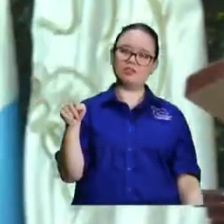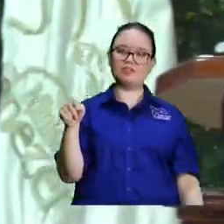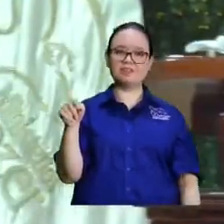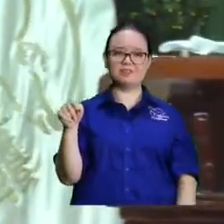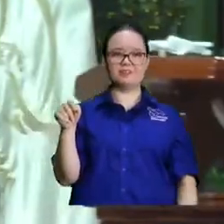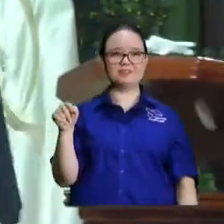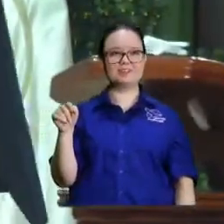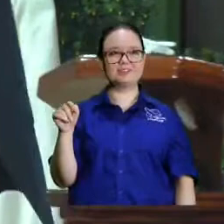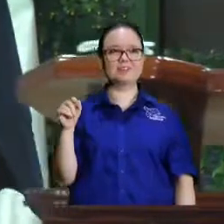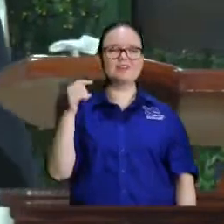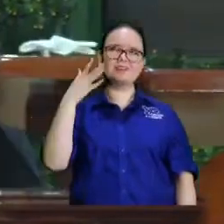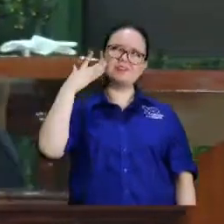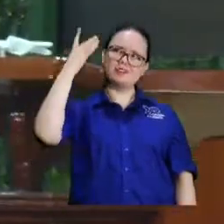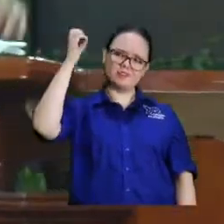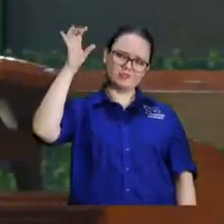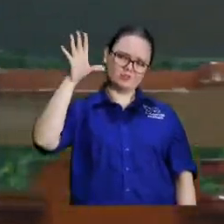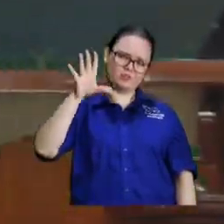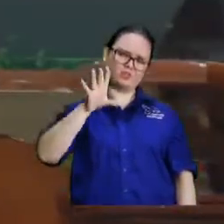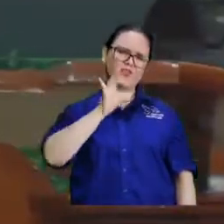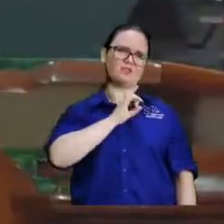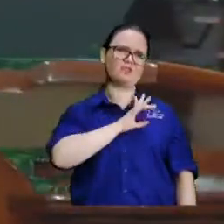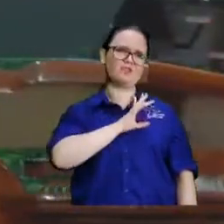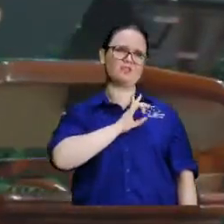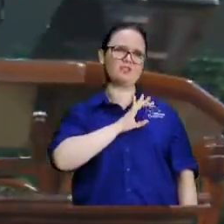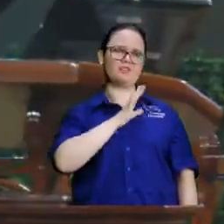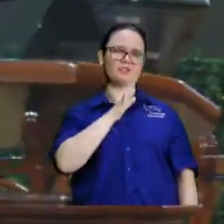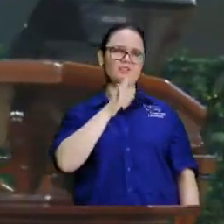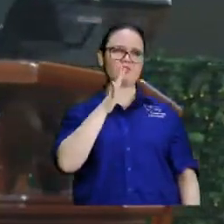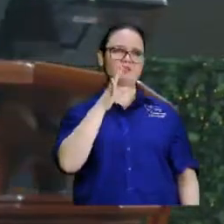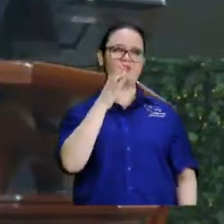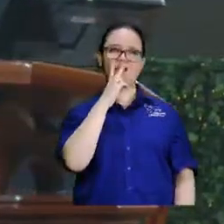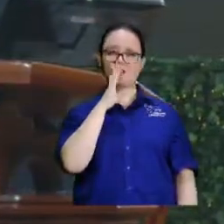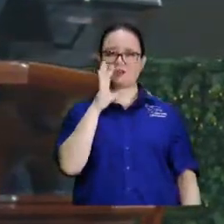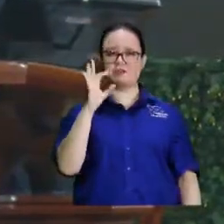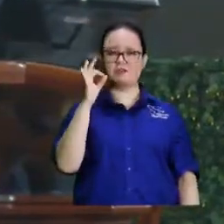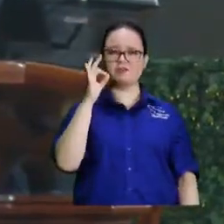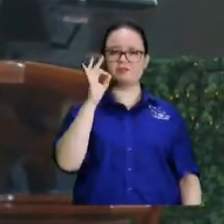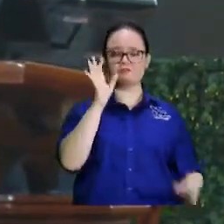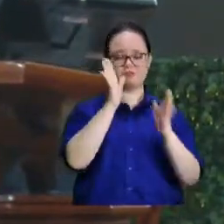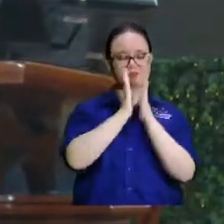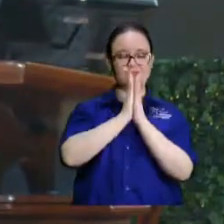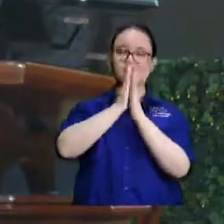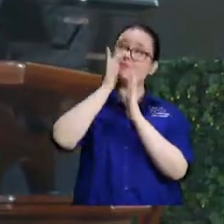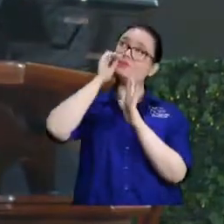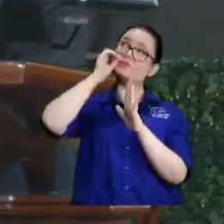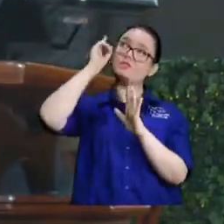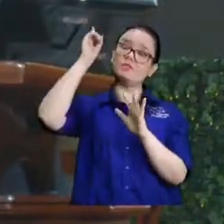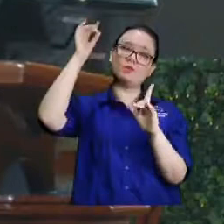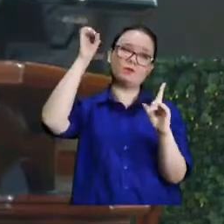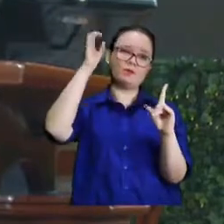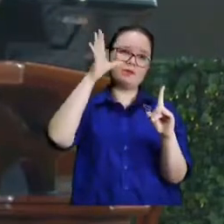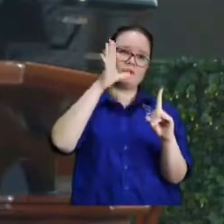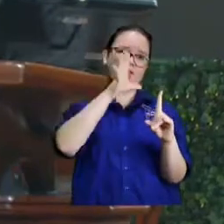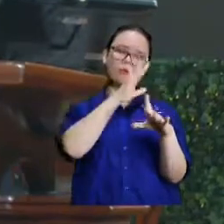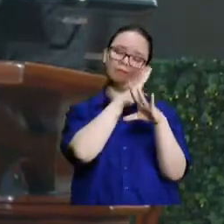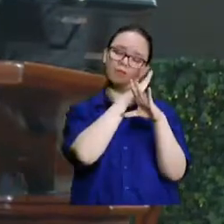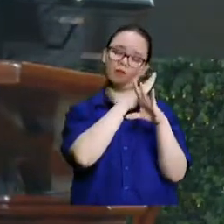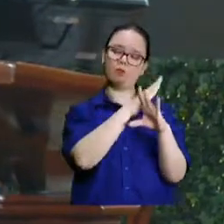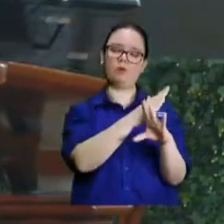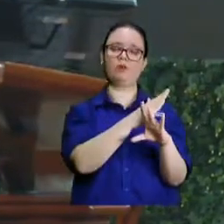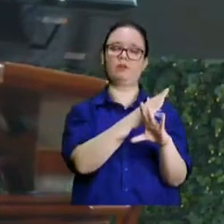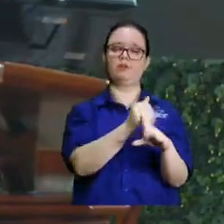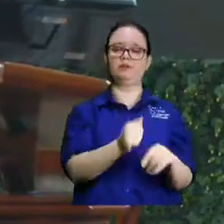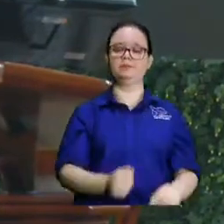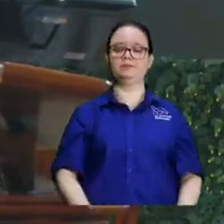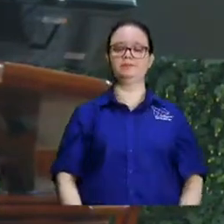hermano Billy todos los pastores de allá todos los hermanos chilenos les mandamos una bendición y que el Señor los bendiga desde el cielo que